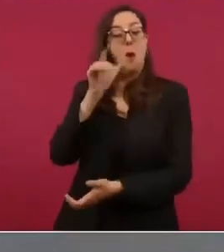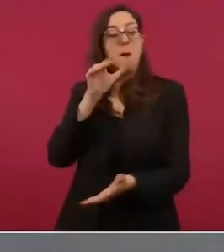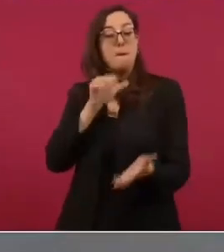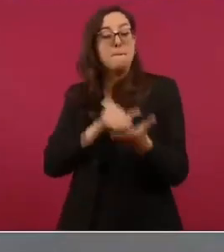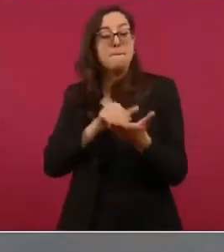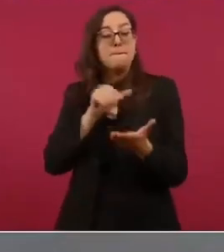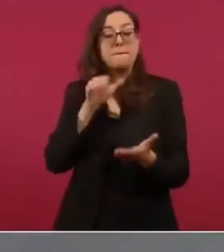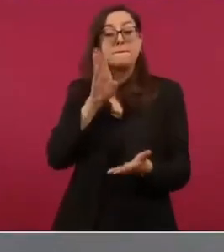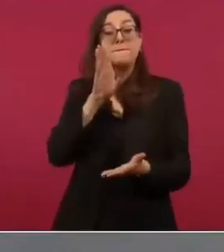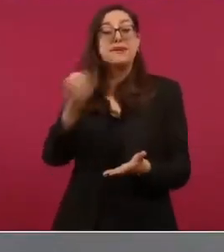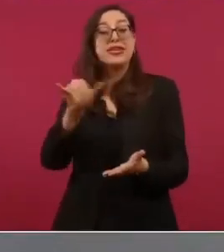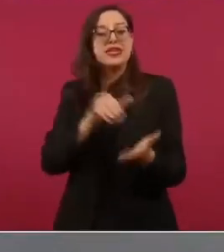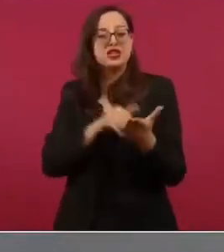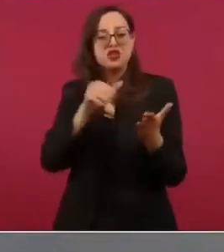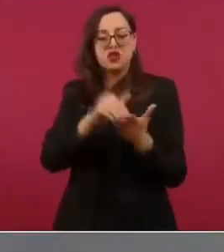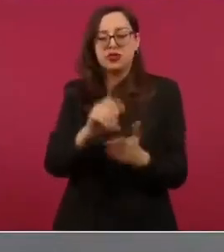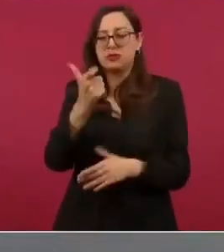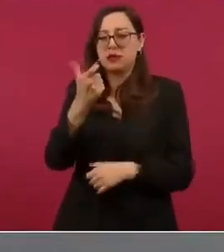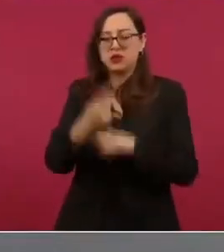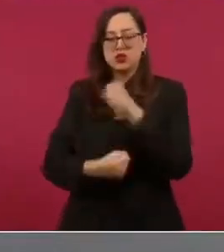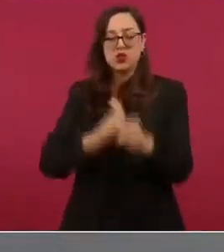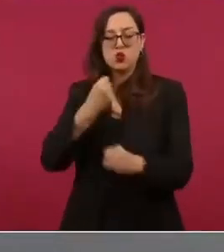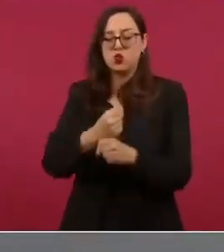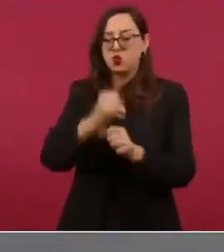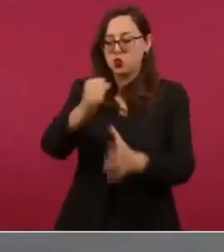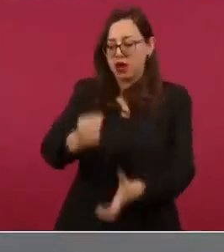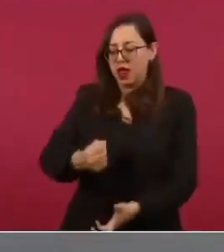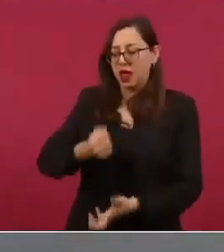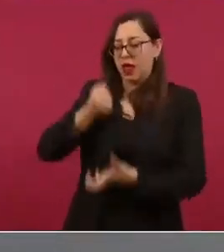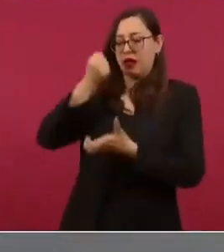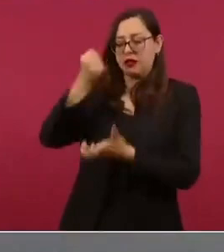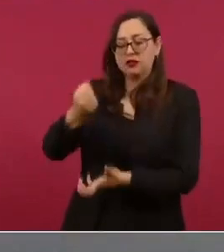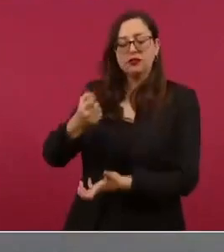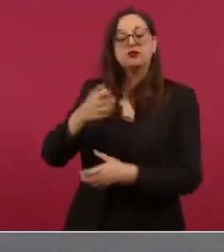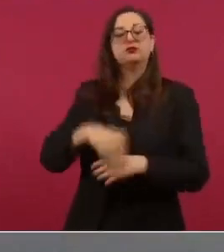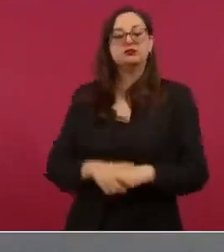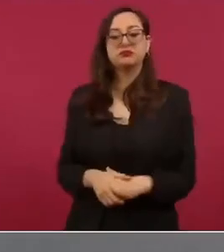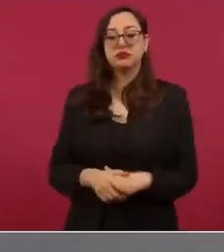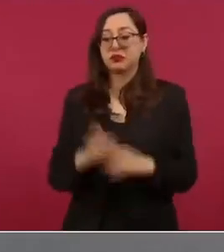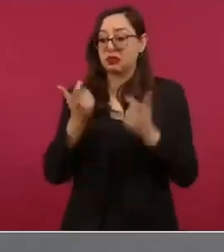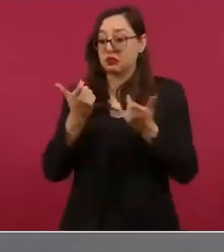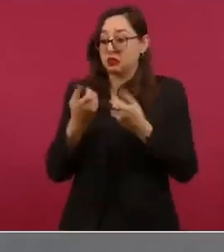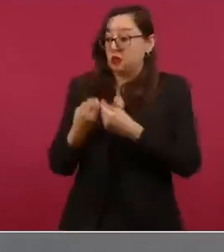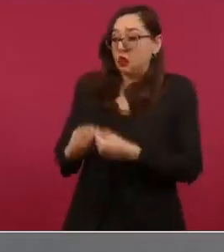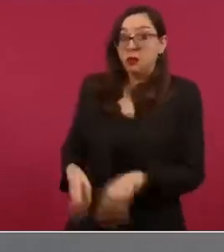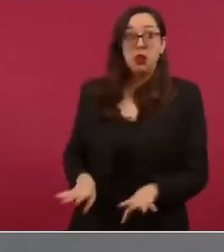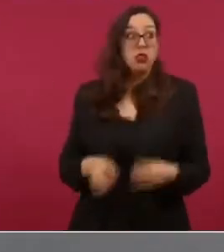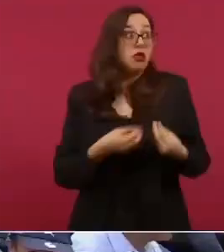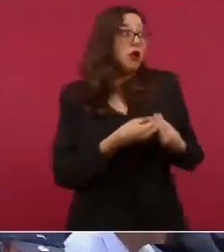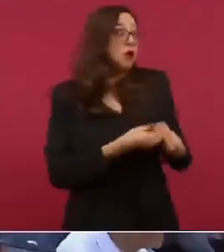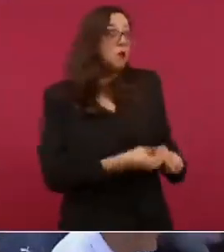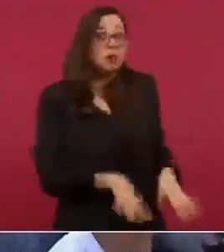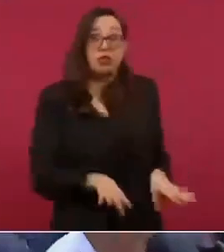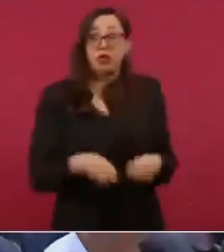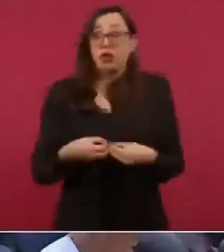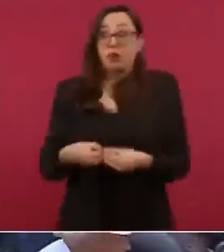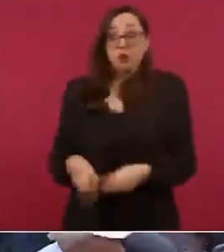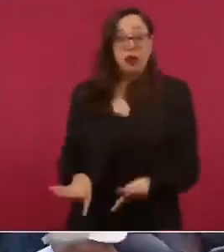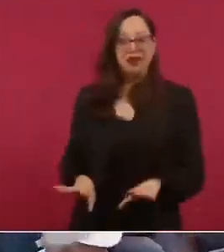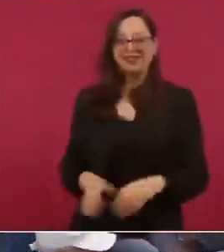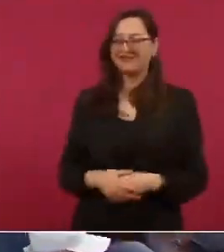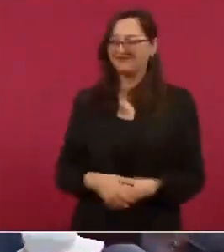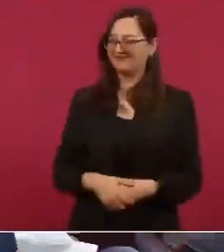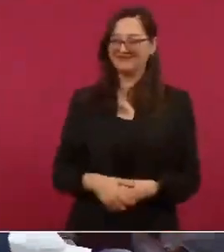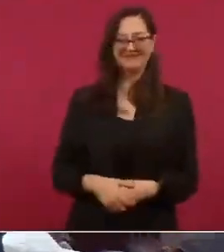anuales no hay fugas no dinero nada de